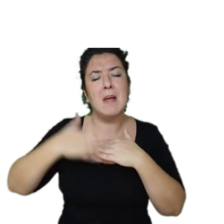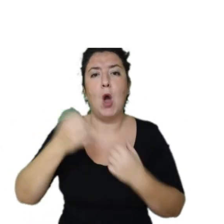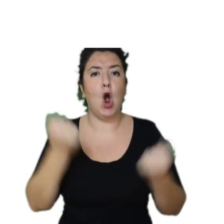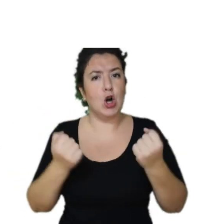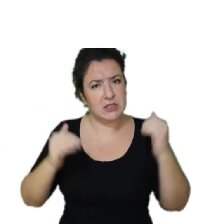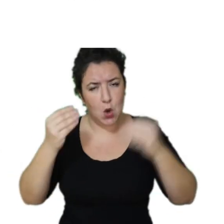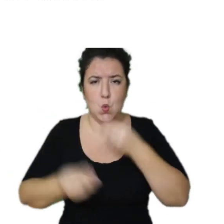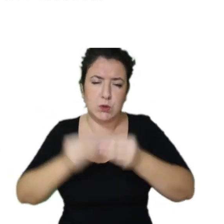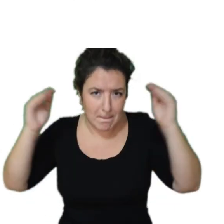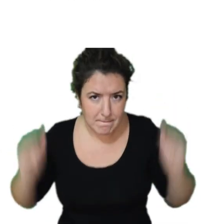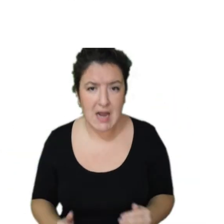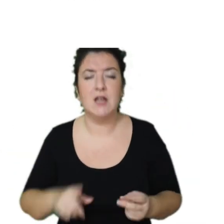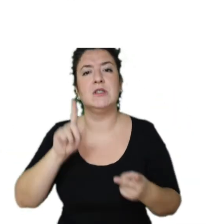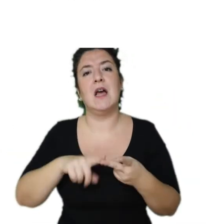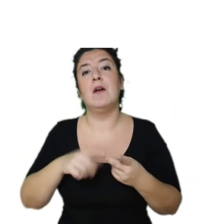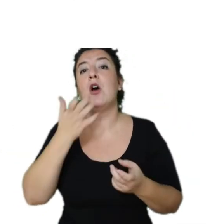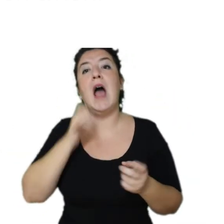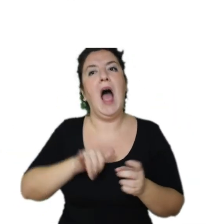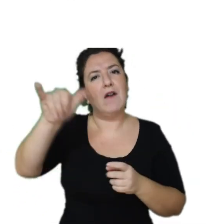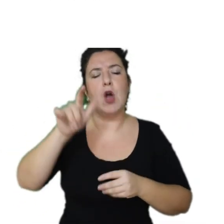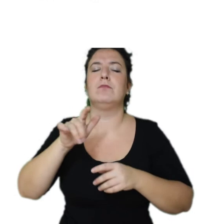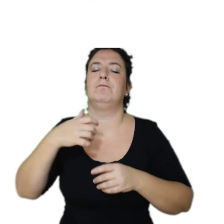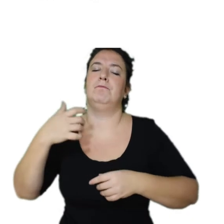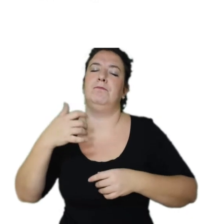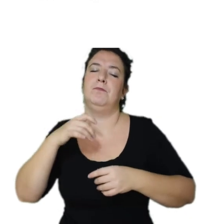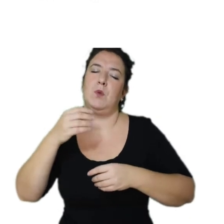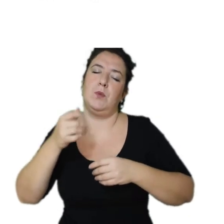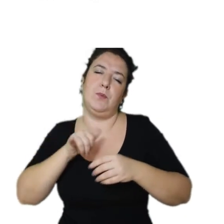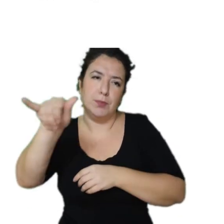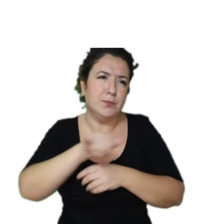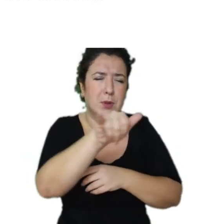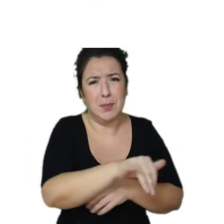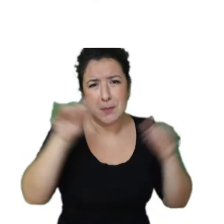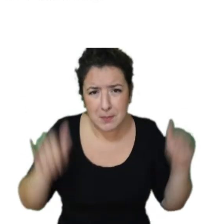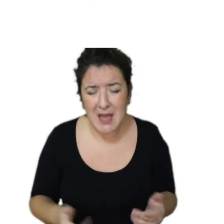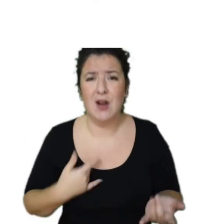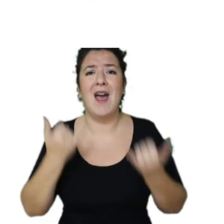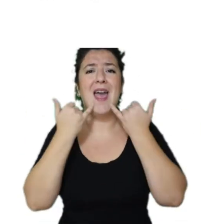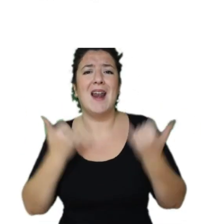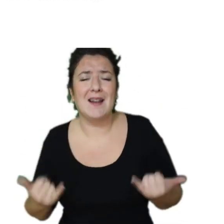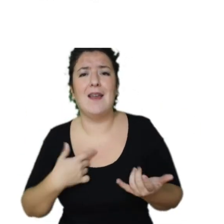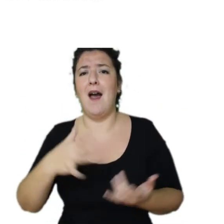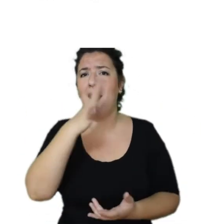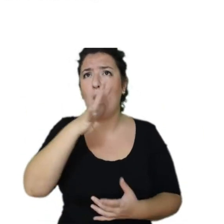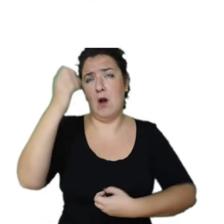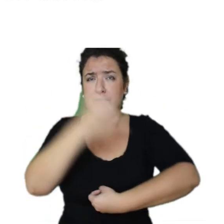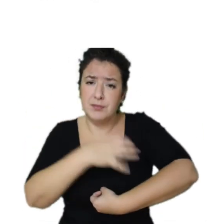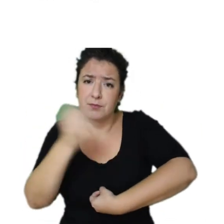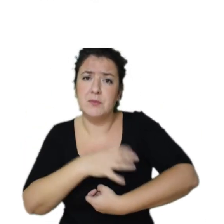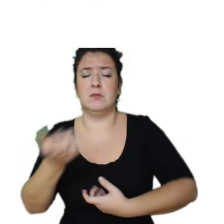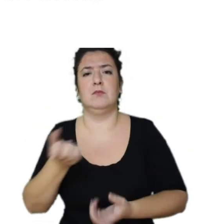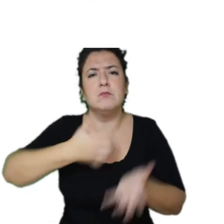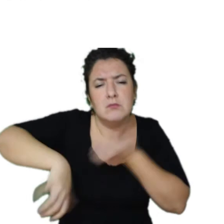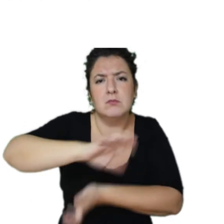evitar siempre que sea posible viajar en avión, ahorrar energía y agua, consumir productos de temporada y locales, fijarnos en lo